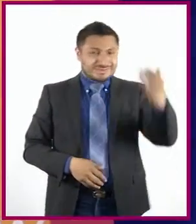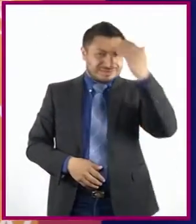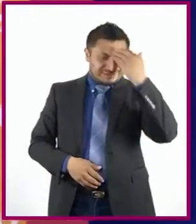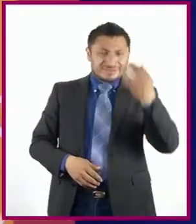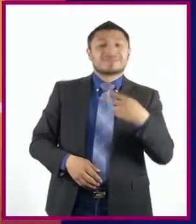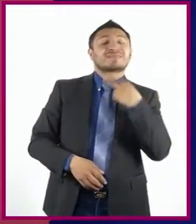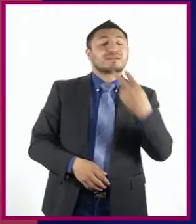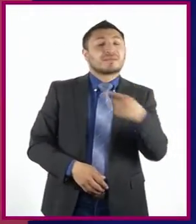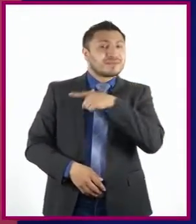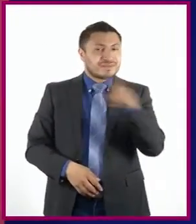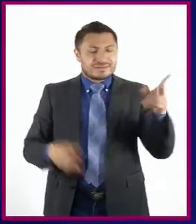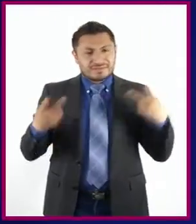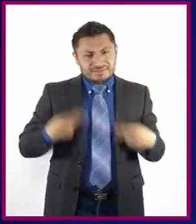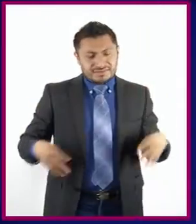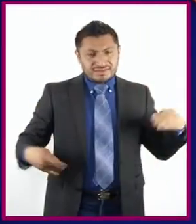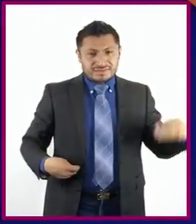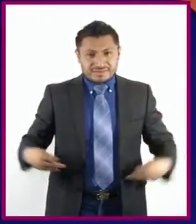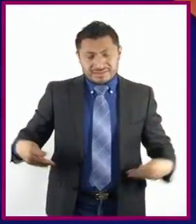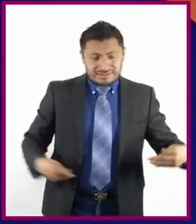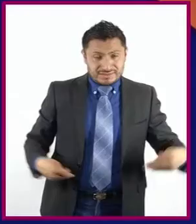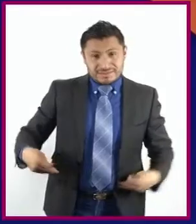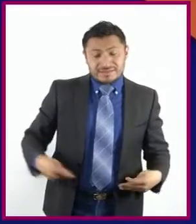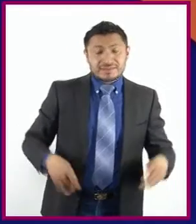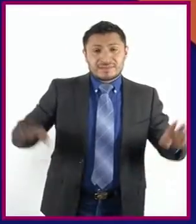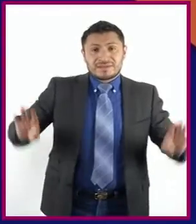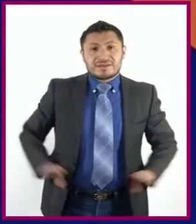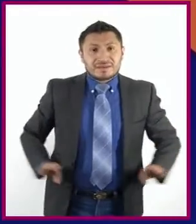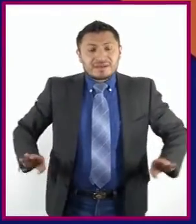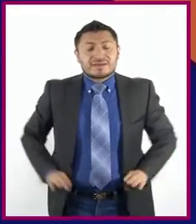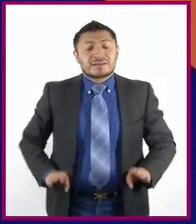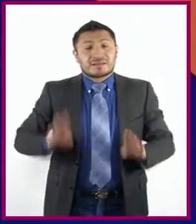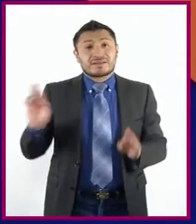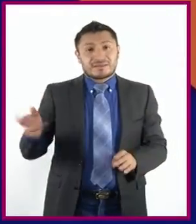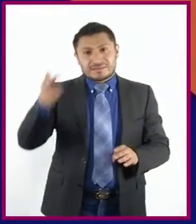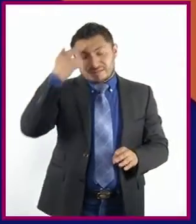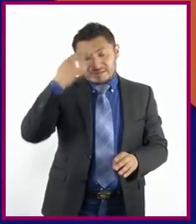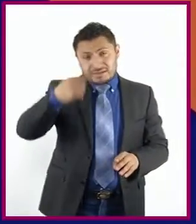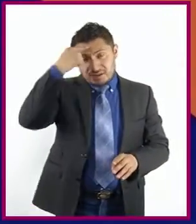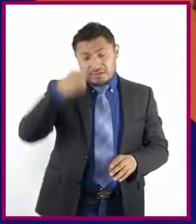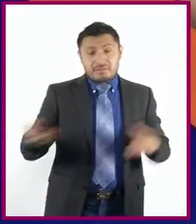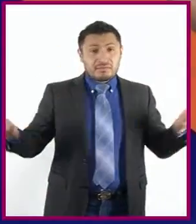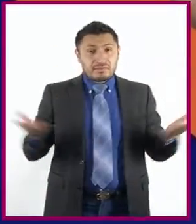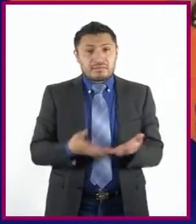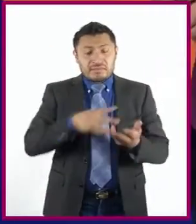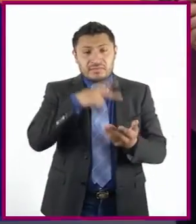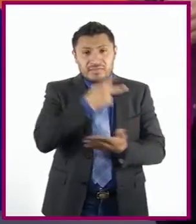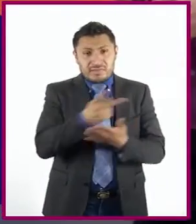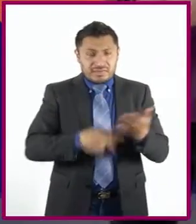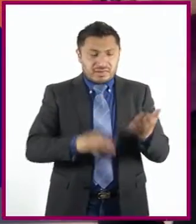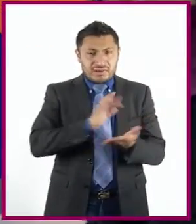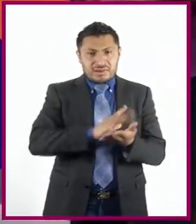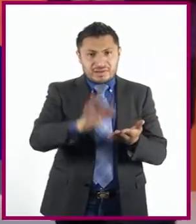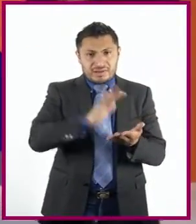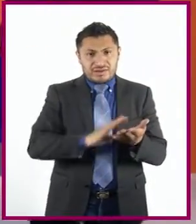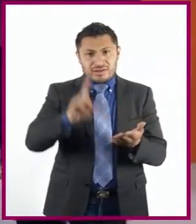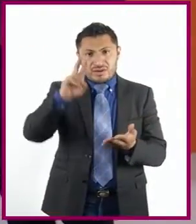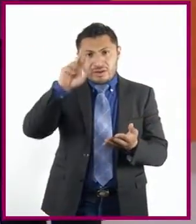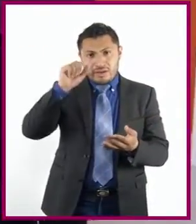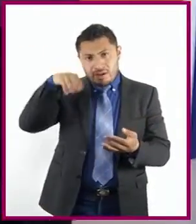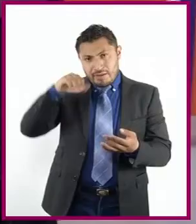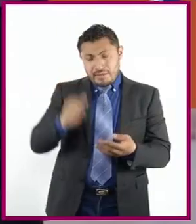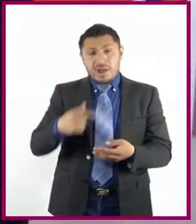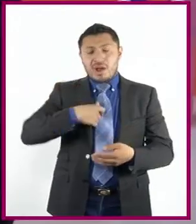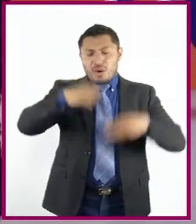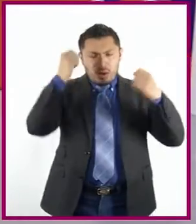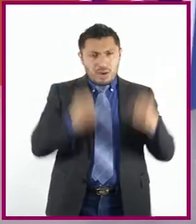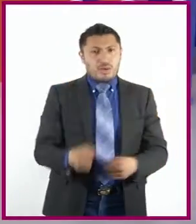voz de quienes hacen teatro los aspectos que se deben considerar para planear la lectura dramatizada! Estoy segura que a